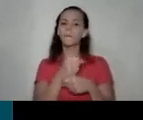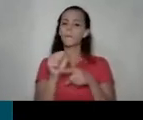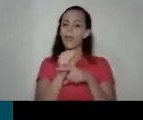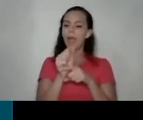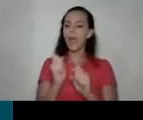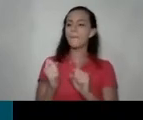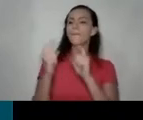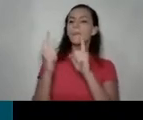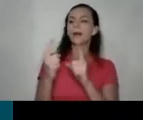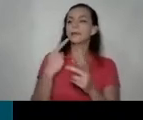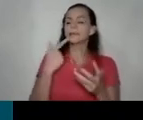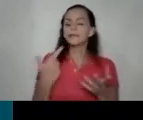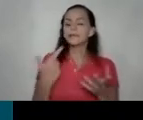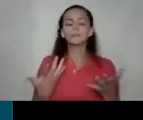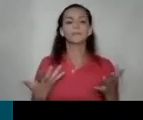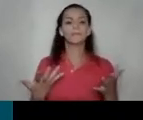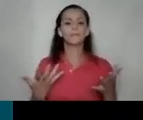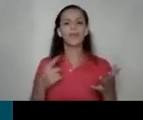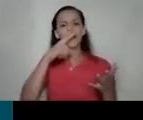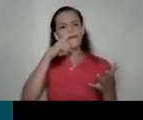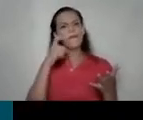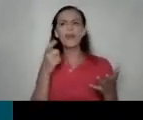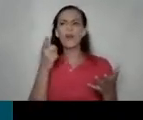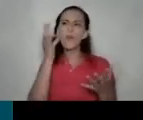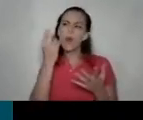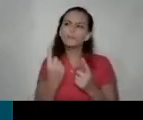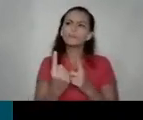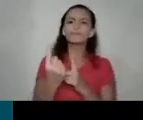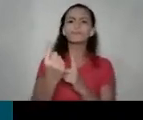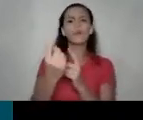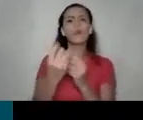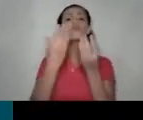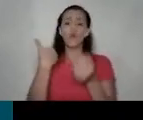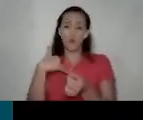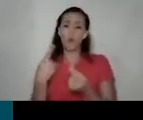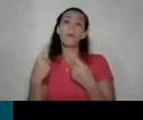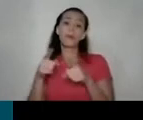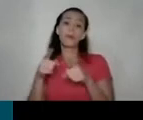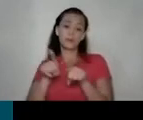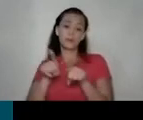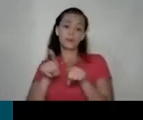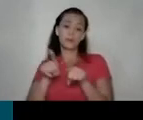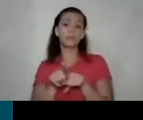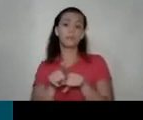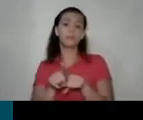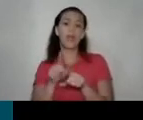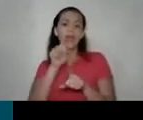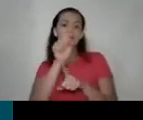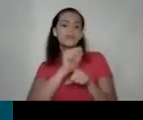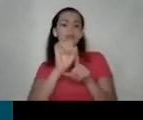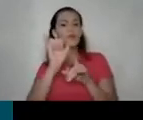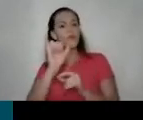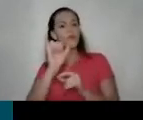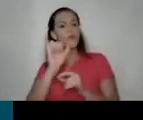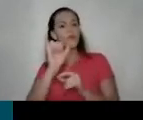empático de decir qué feo y creo que a muchos hombres nos ha pasado verdad esa situación y darse